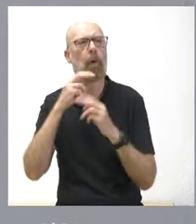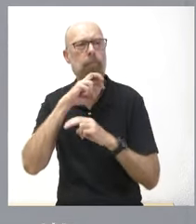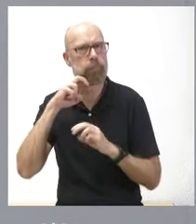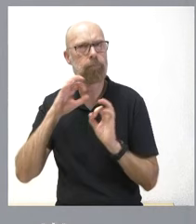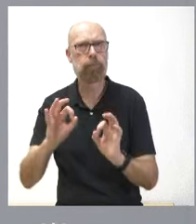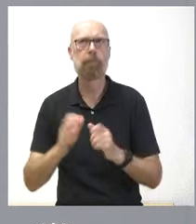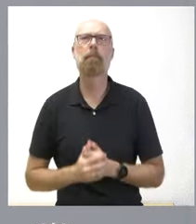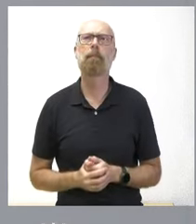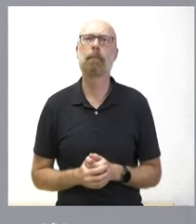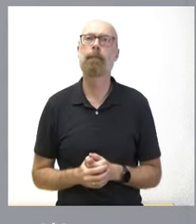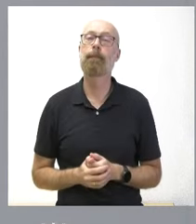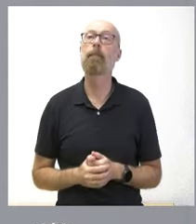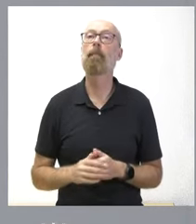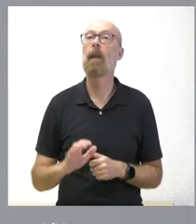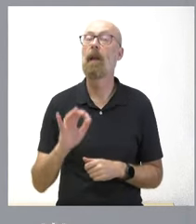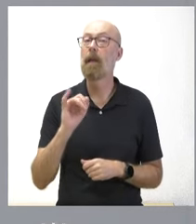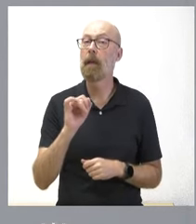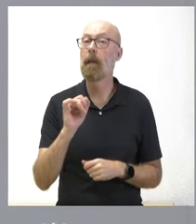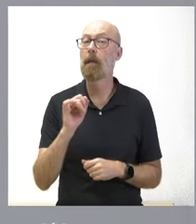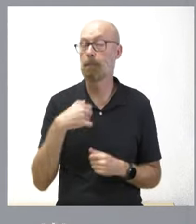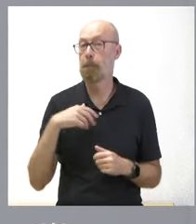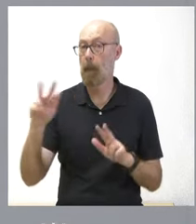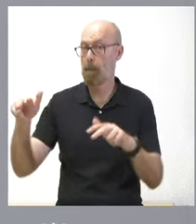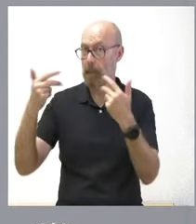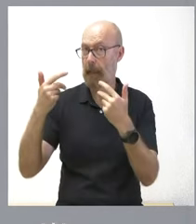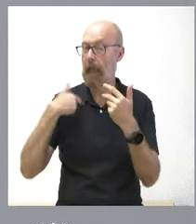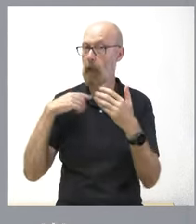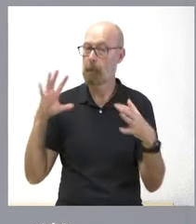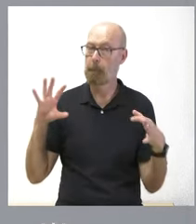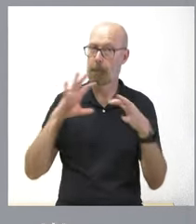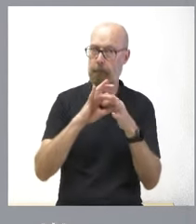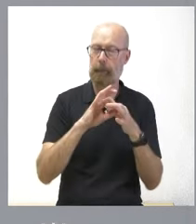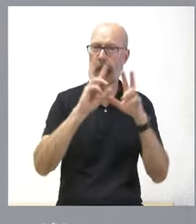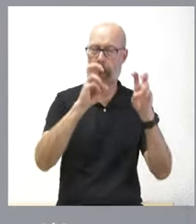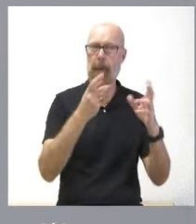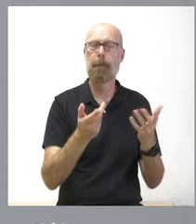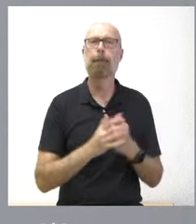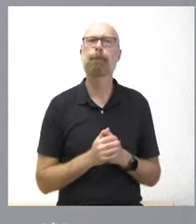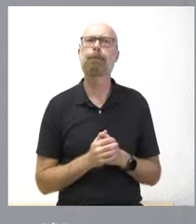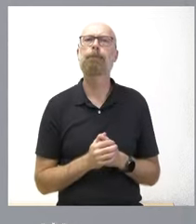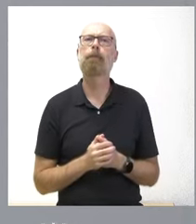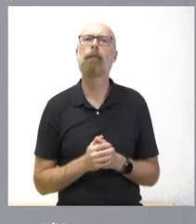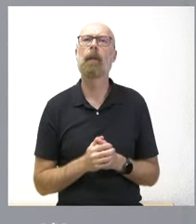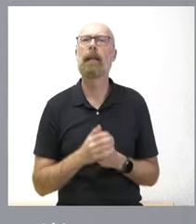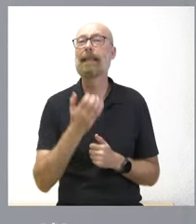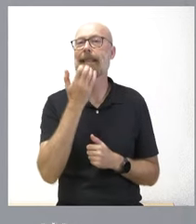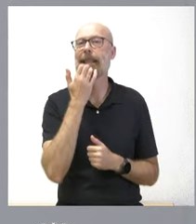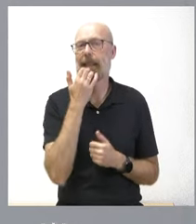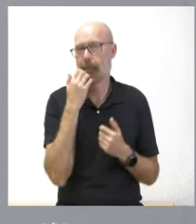me permiten casi ligo una cuestión a la otra fíjense si se hubiera garantizado por ley